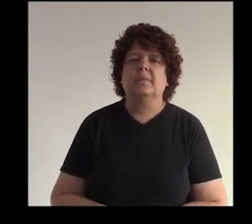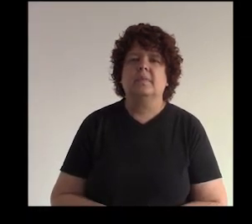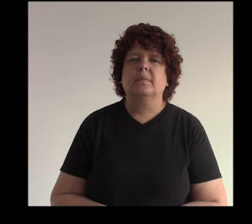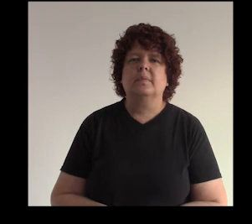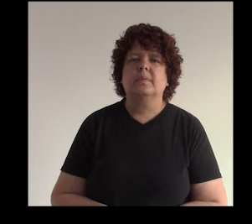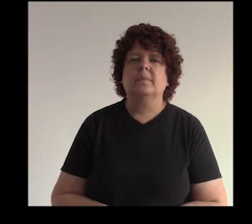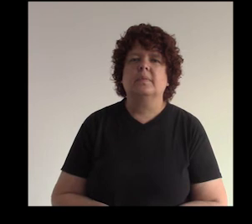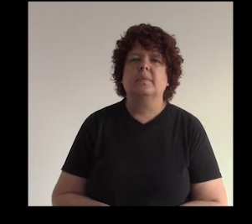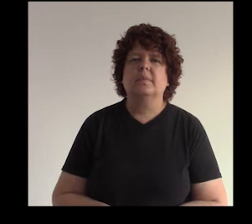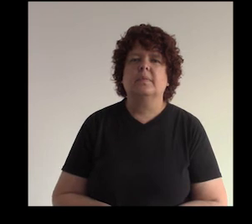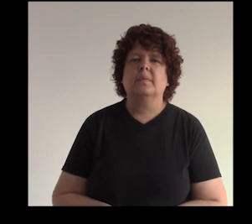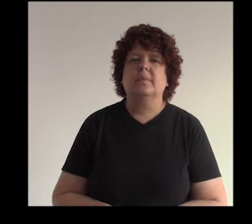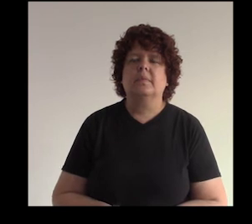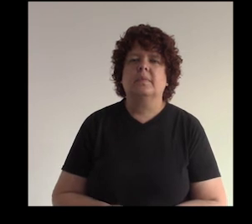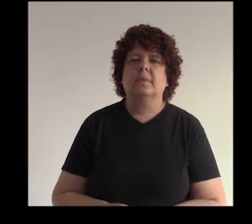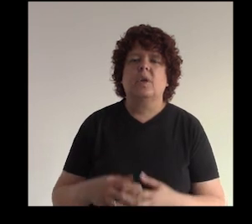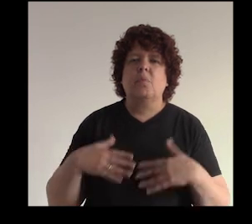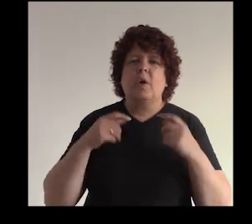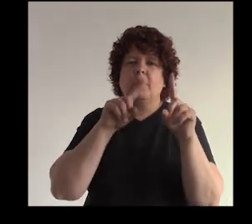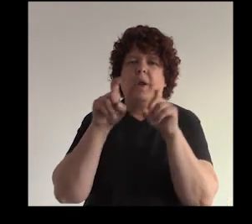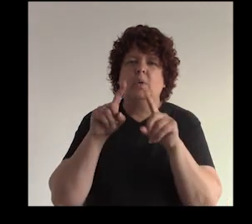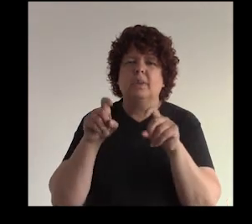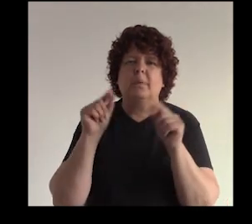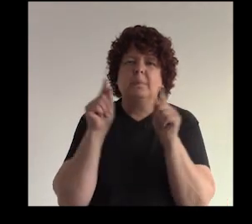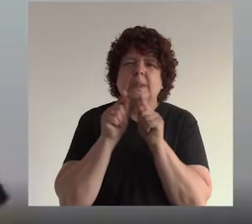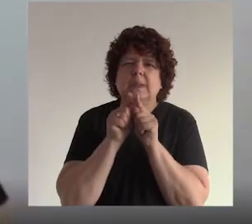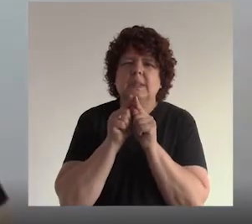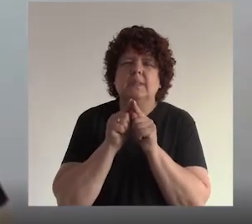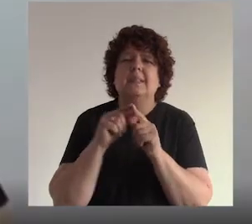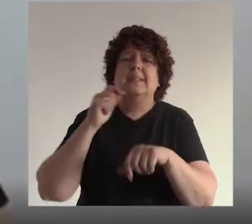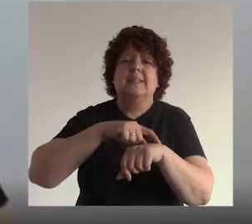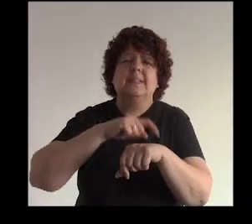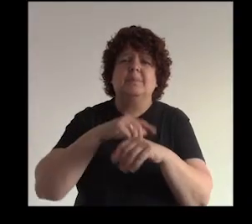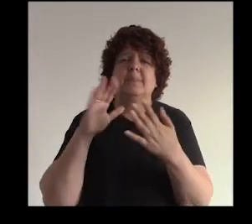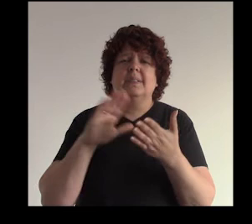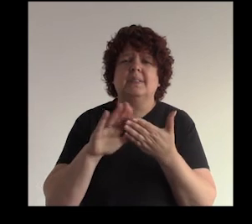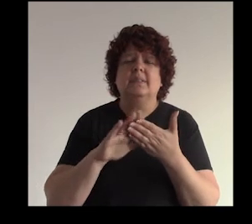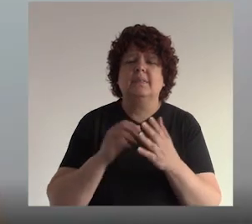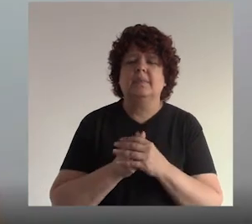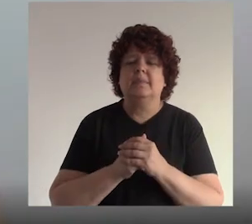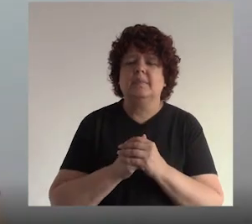en todo caso ¿puedo hacer una pregunta pequeña? a ver Judy la última porque estamos con el tiempo